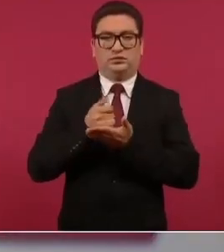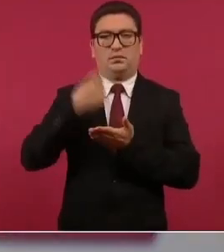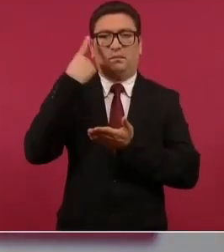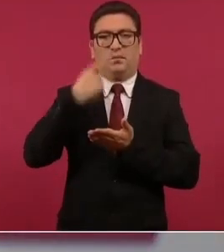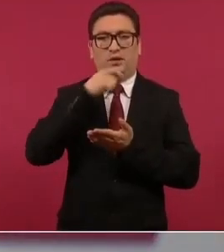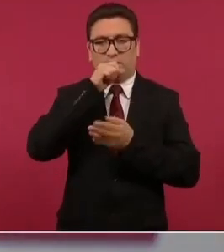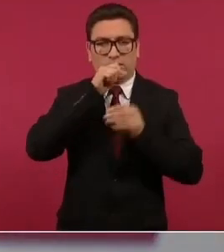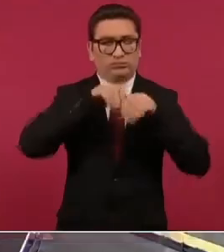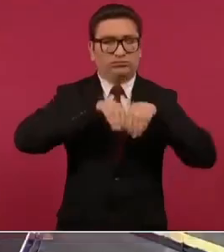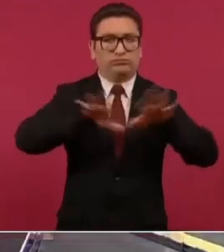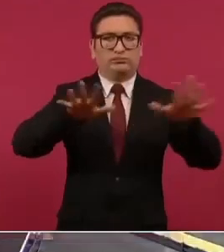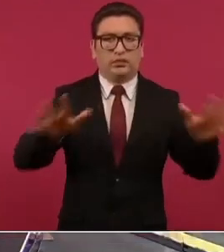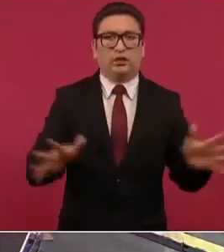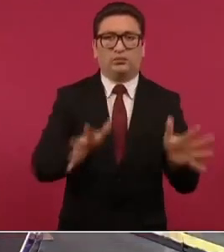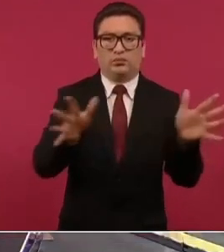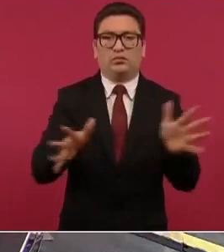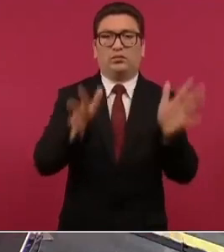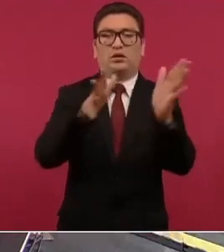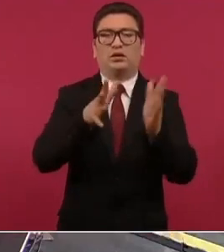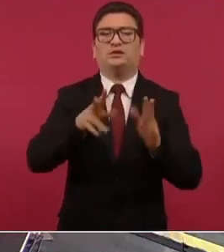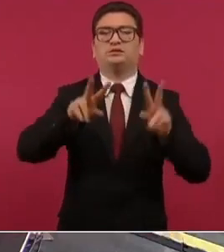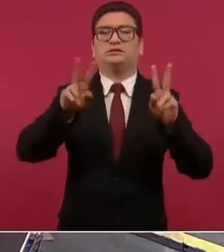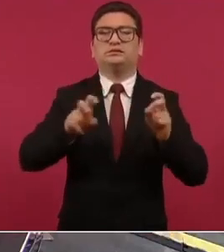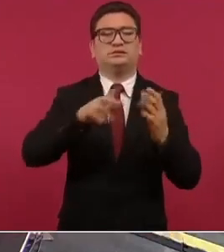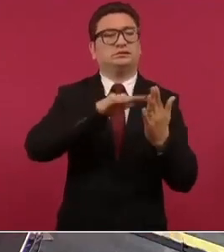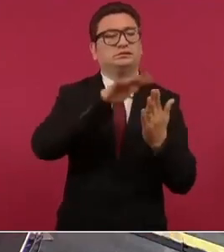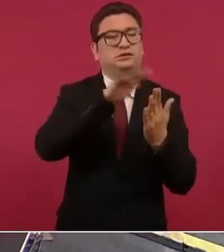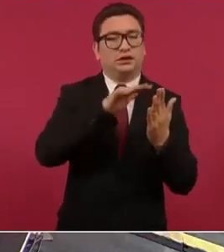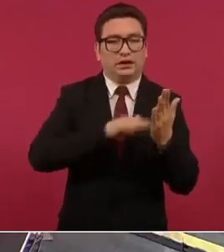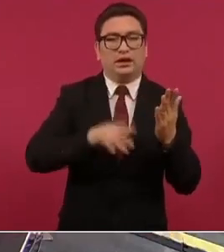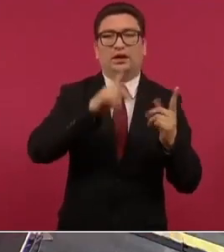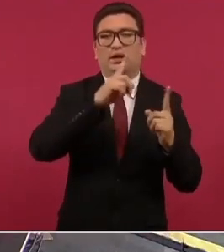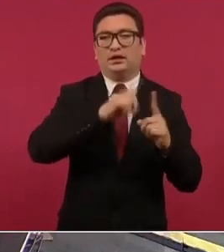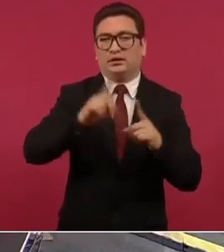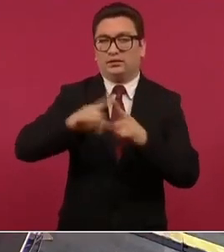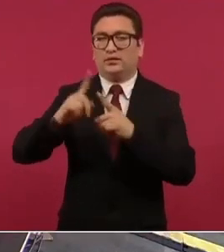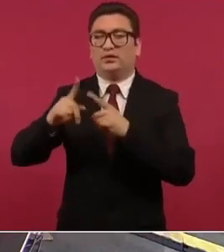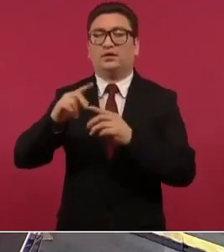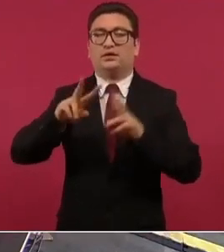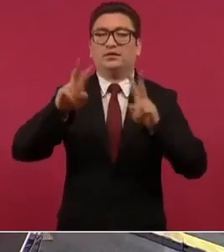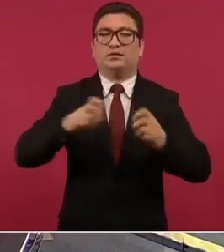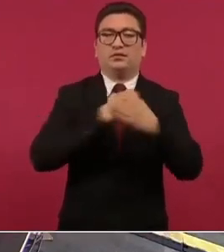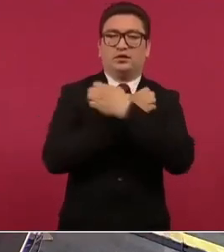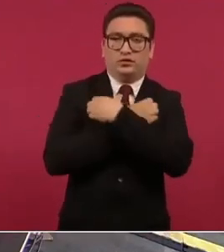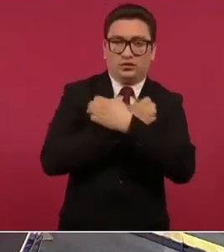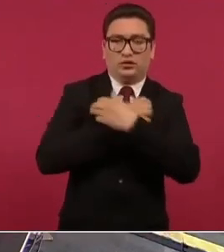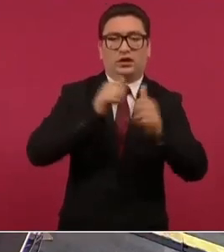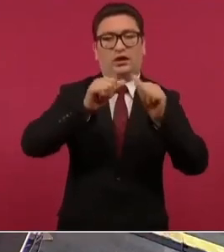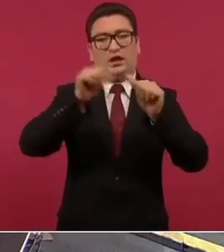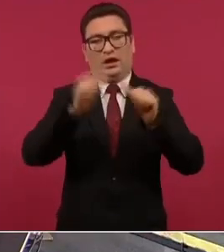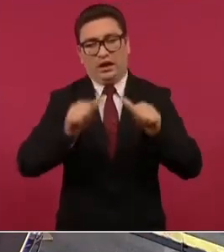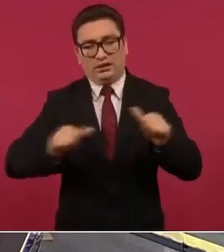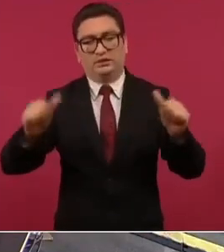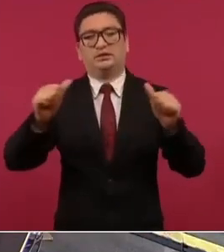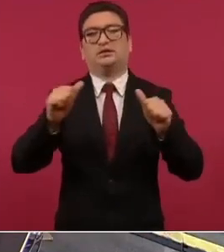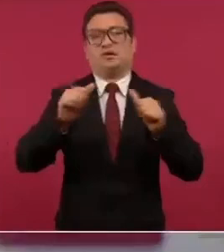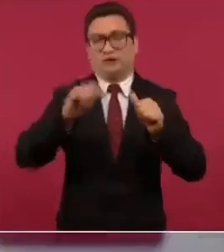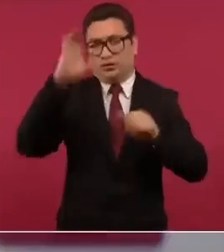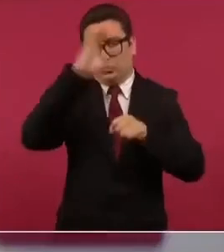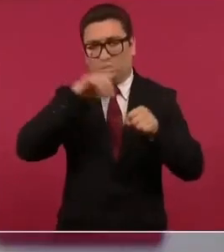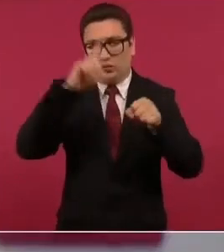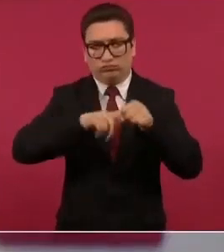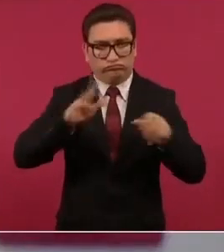promover la lectura y otras tareas educativas artísticas y